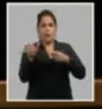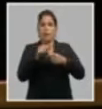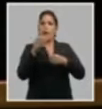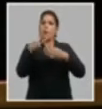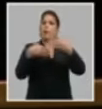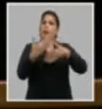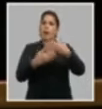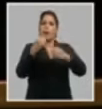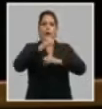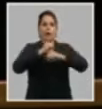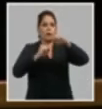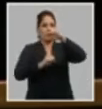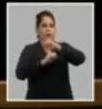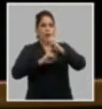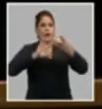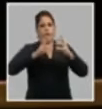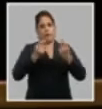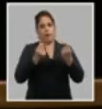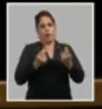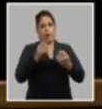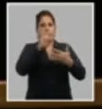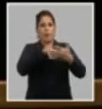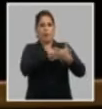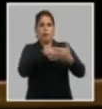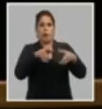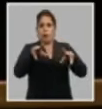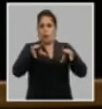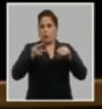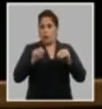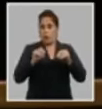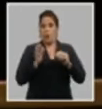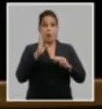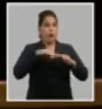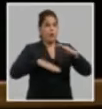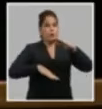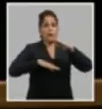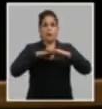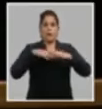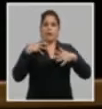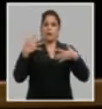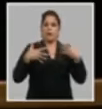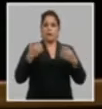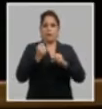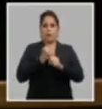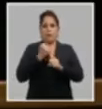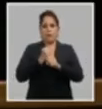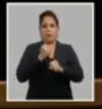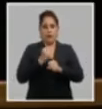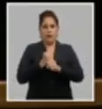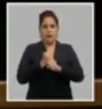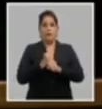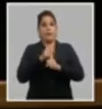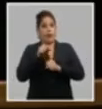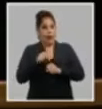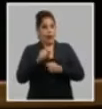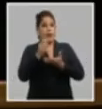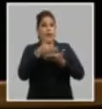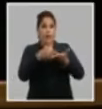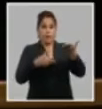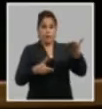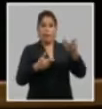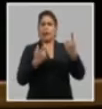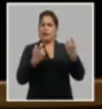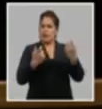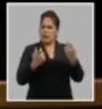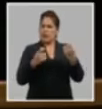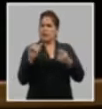los problemas estructurales del modelo, que no proporciona suficientes incentivos para el trabajo. Aborda la necesidad